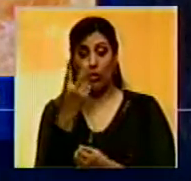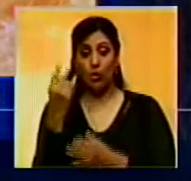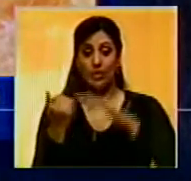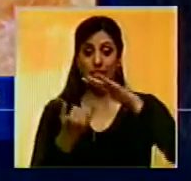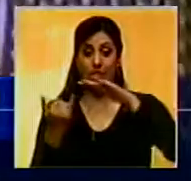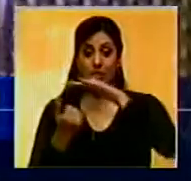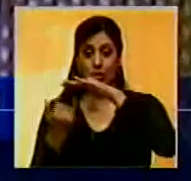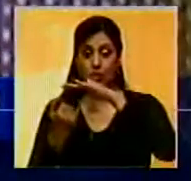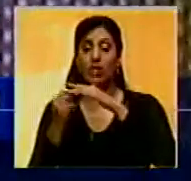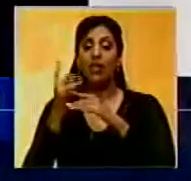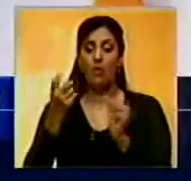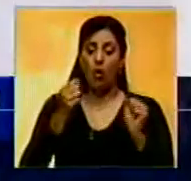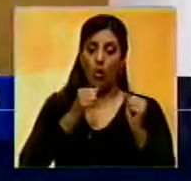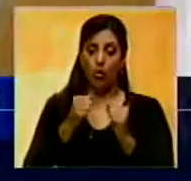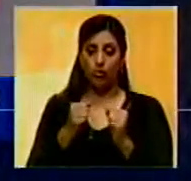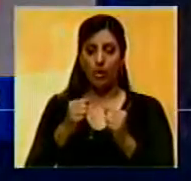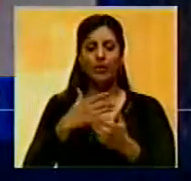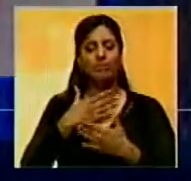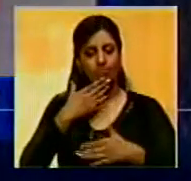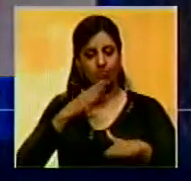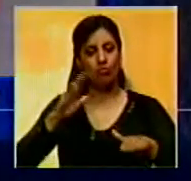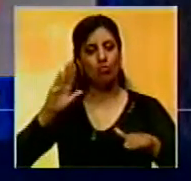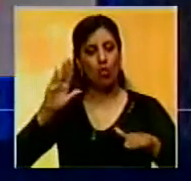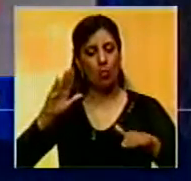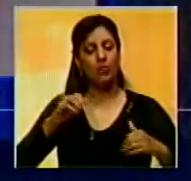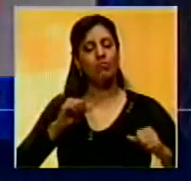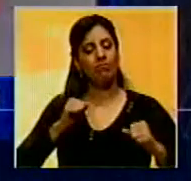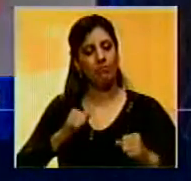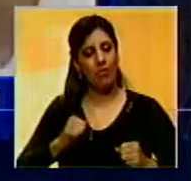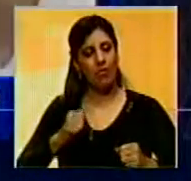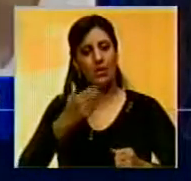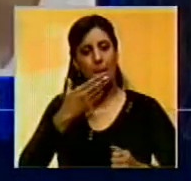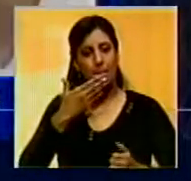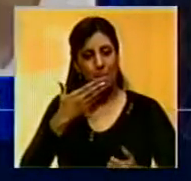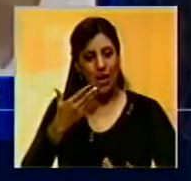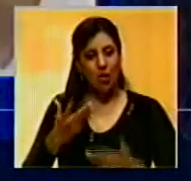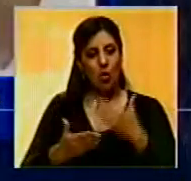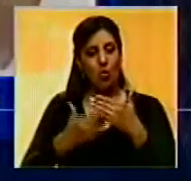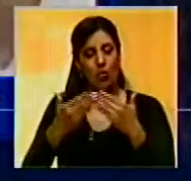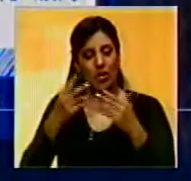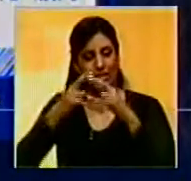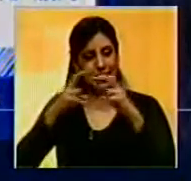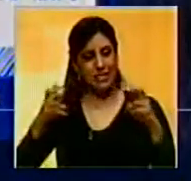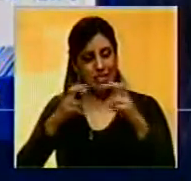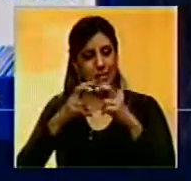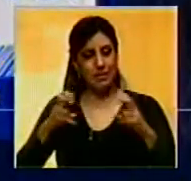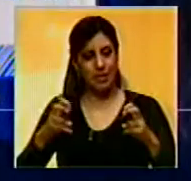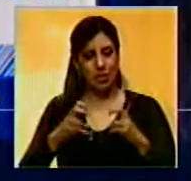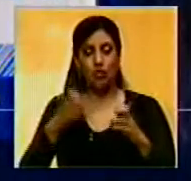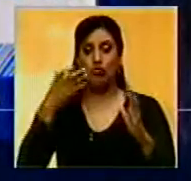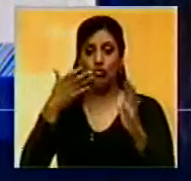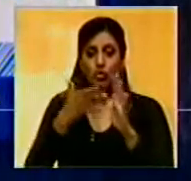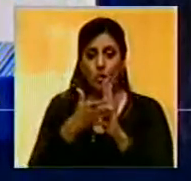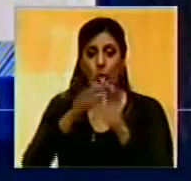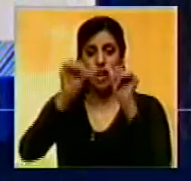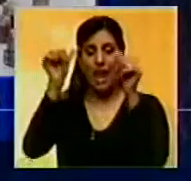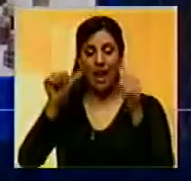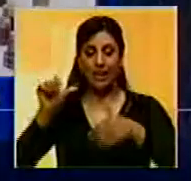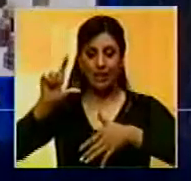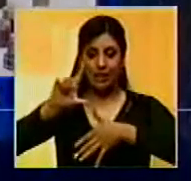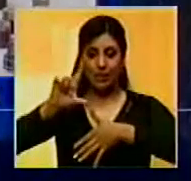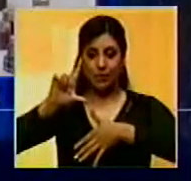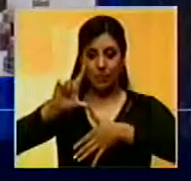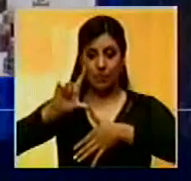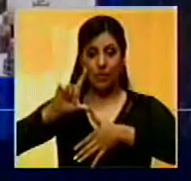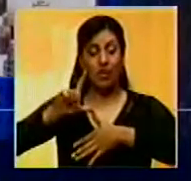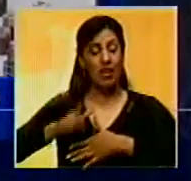instituciones reafirman su compromiso por fomentar la promoción e investigación sobre el arte latinoamericano.